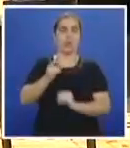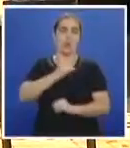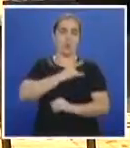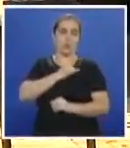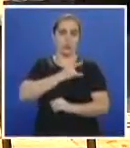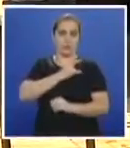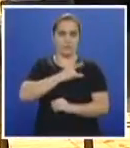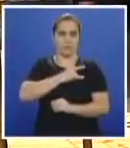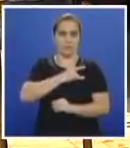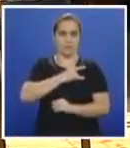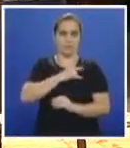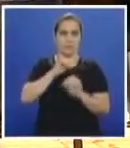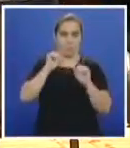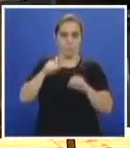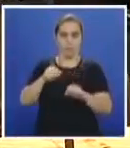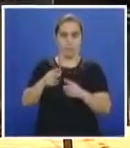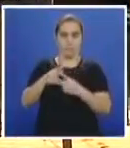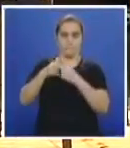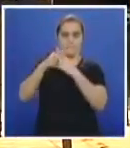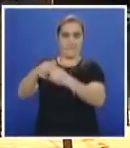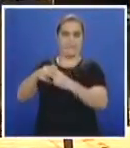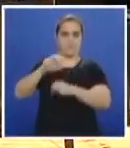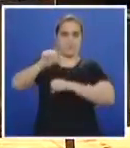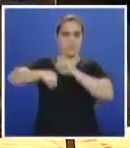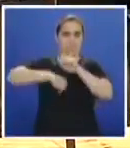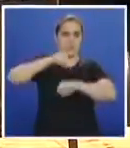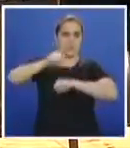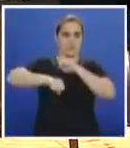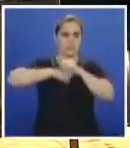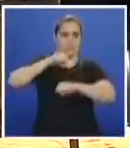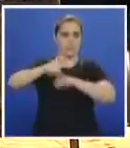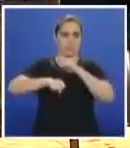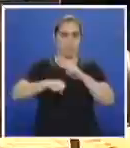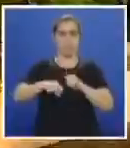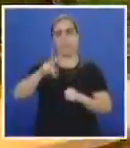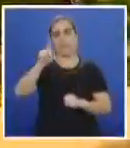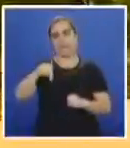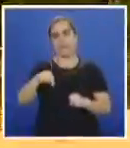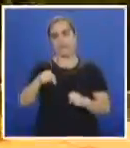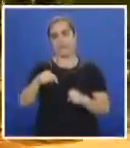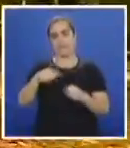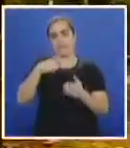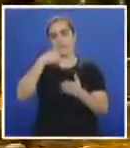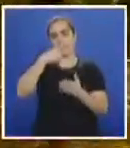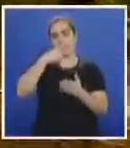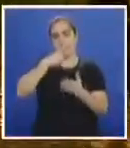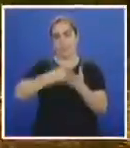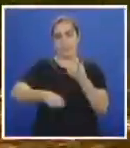les propicia una bicicleta, y que eso también les dé un descuento en su matrícula.